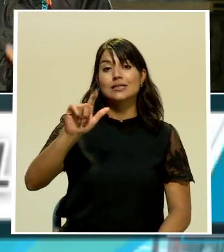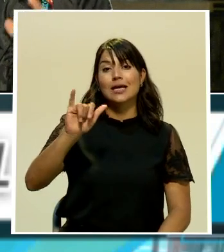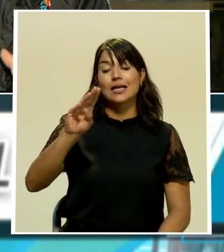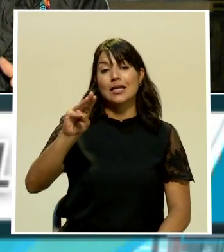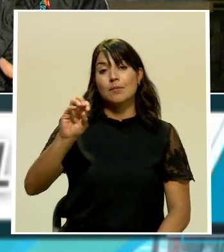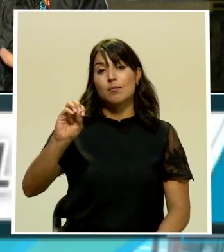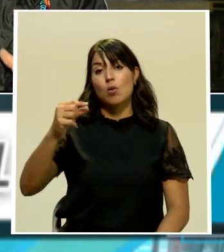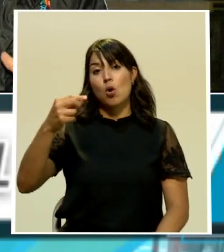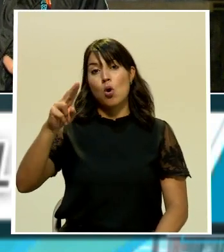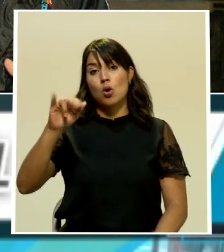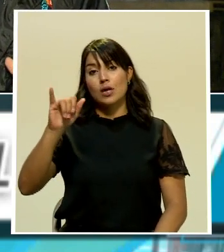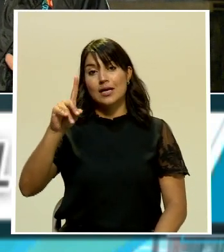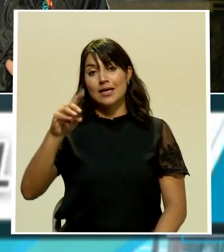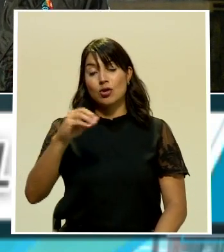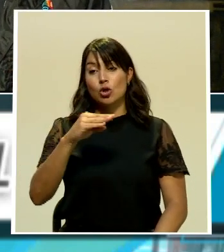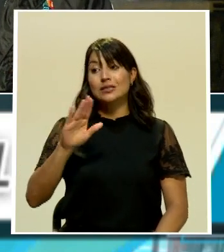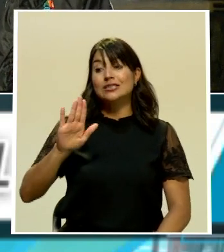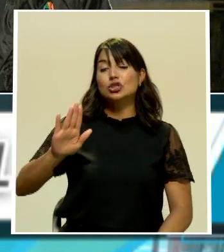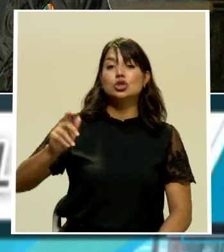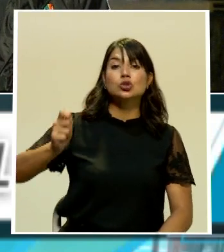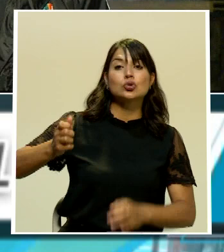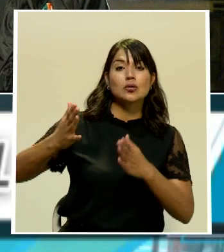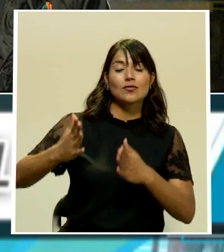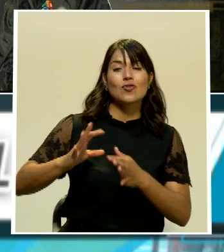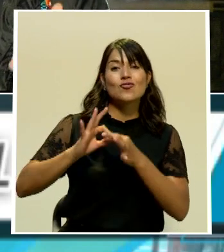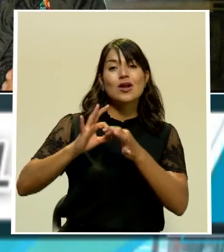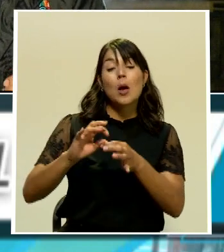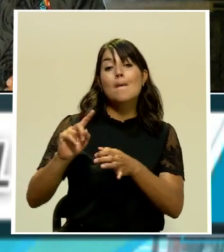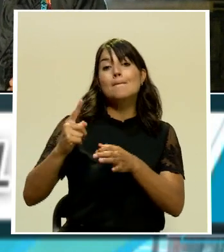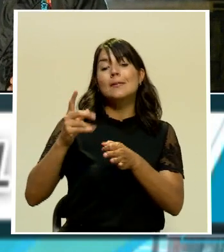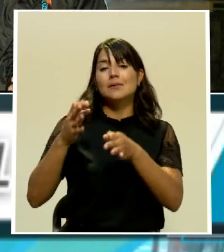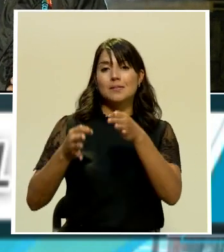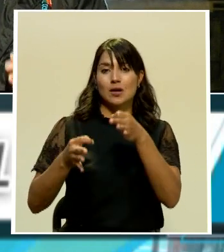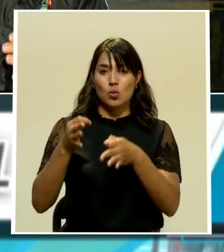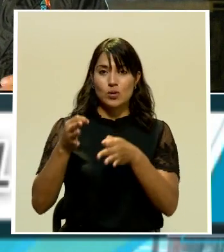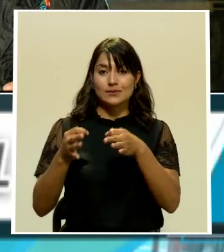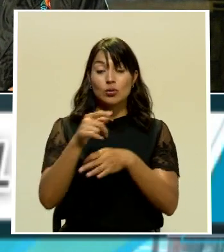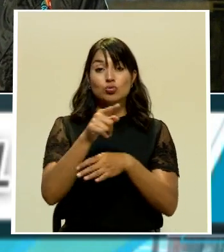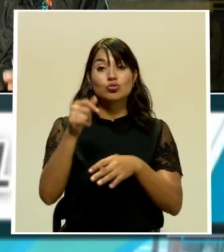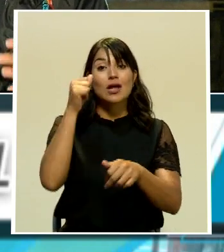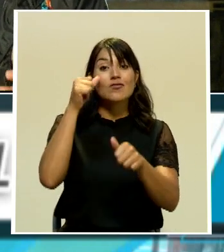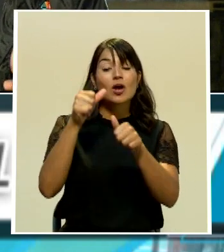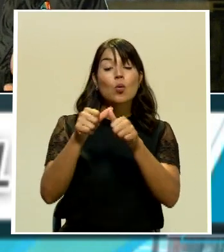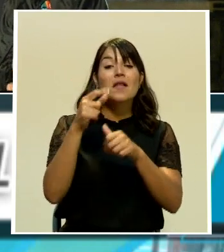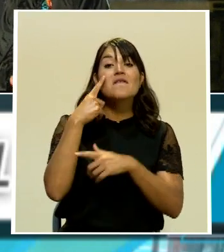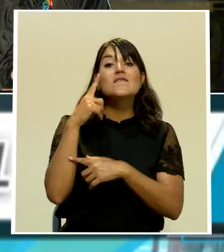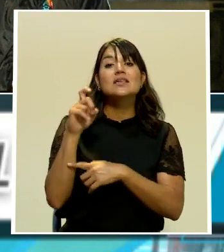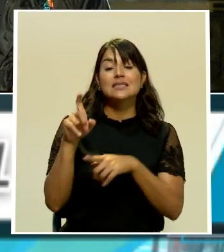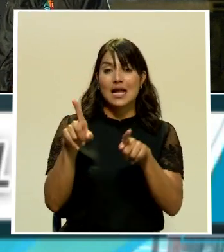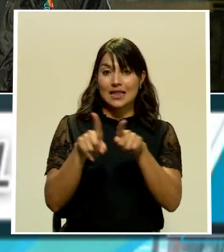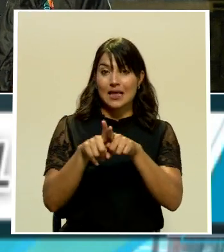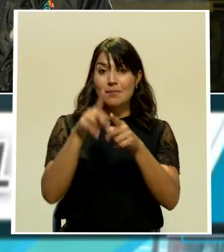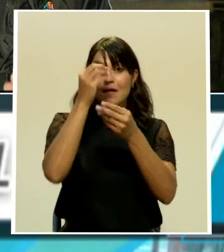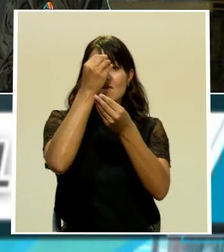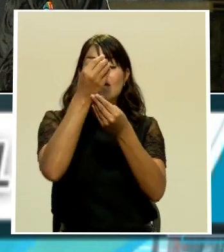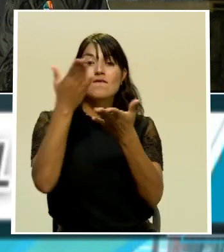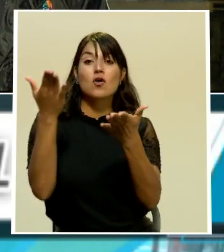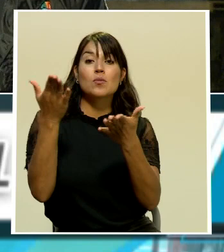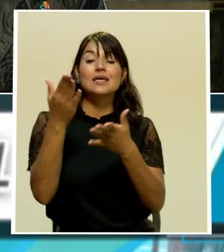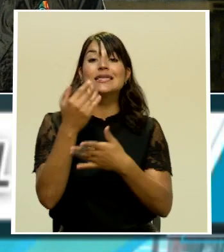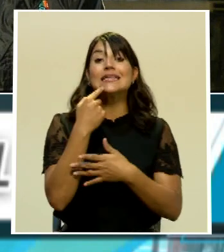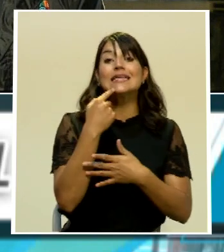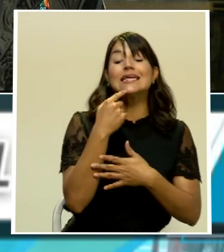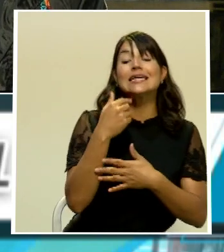de su abogado sobre esta primera audiencia que se da. Para recordarles que la Fiscalía también ha informado que son cinco